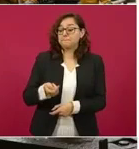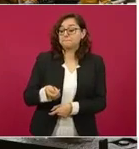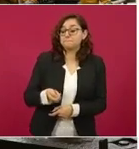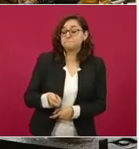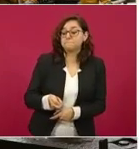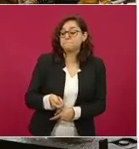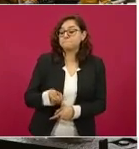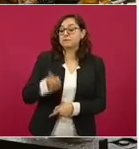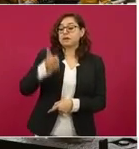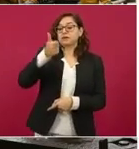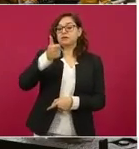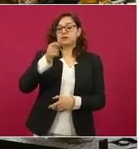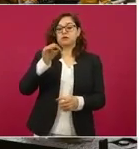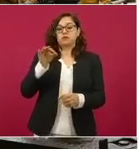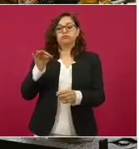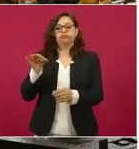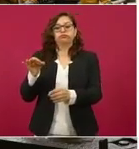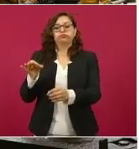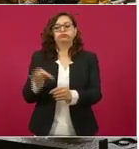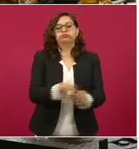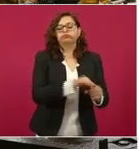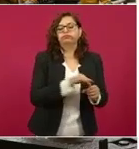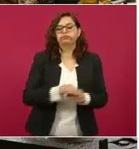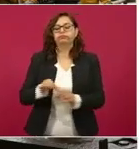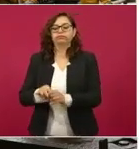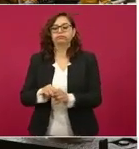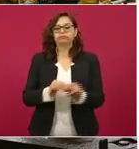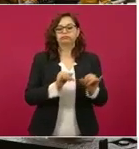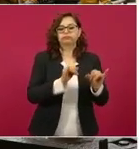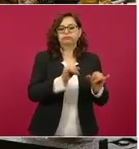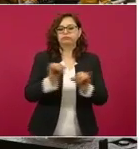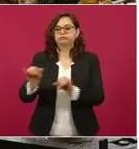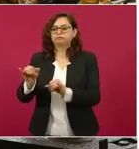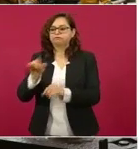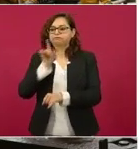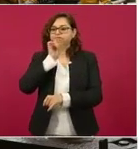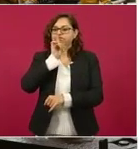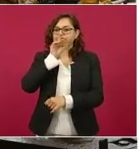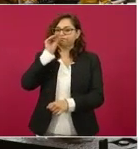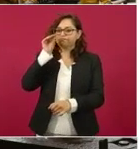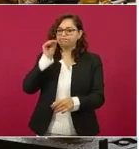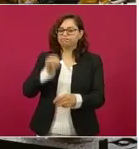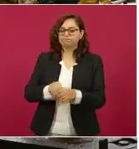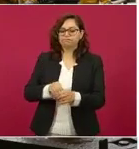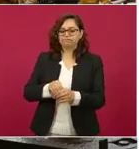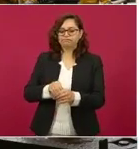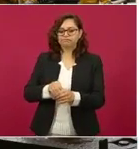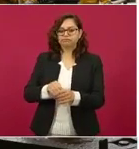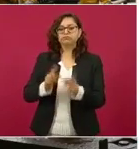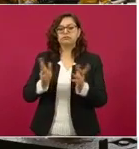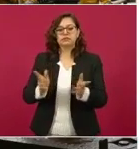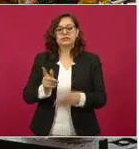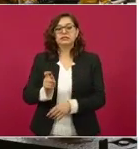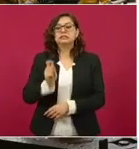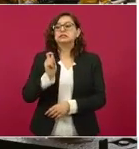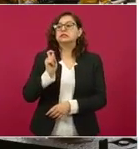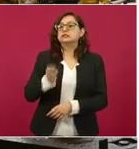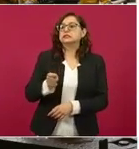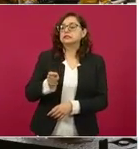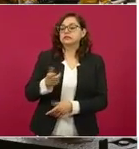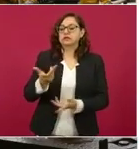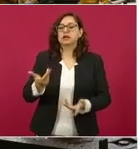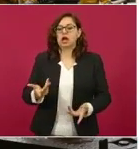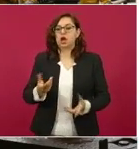libre, directo y secreto. Es decir, las nuevas reglas en materia de libertad y democracia sindical,